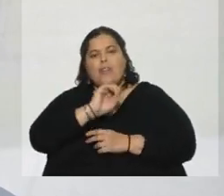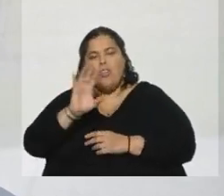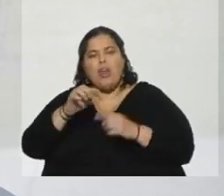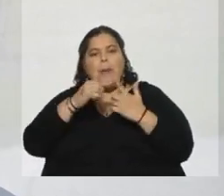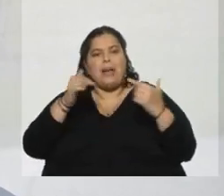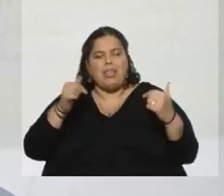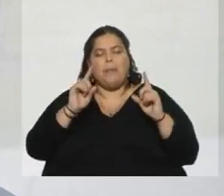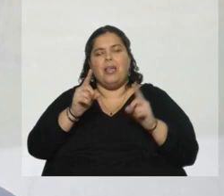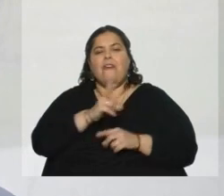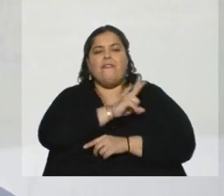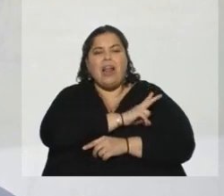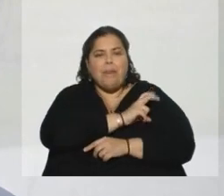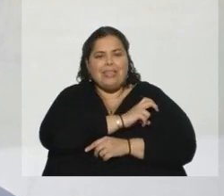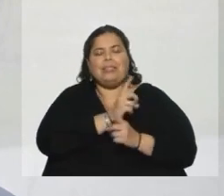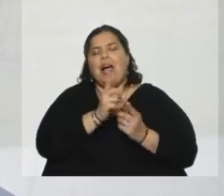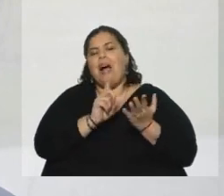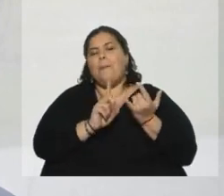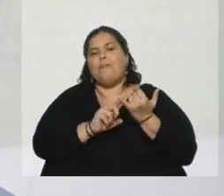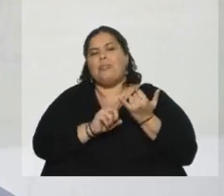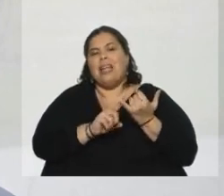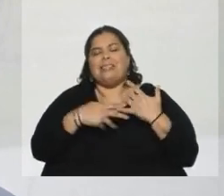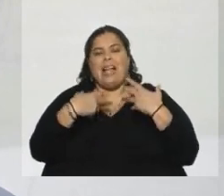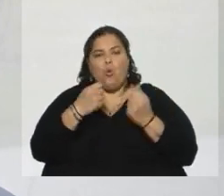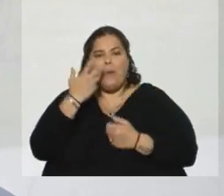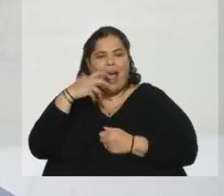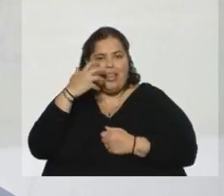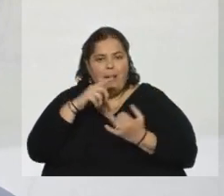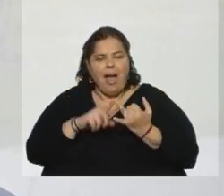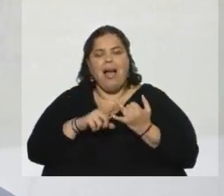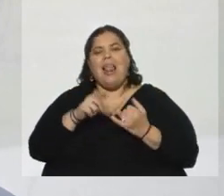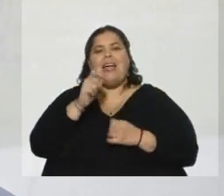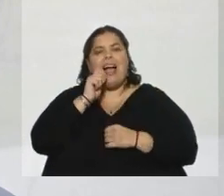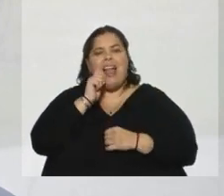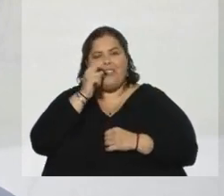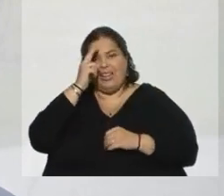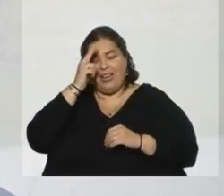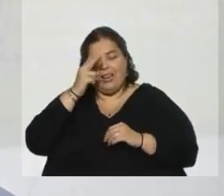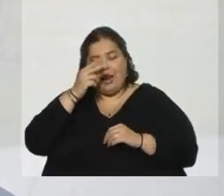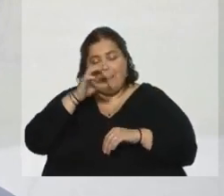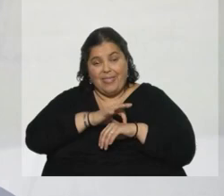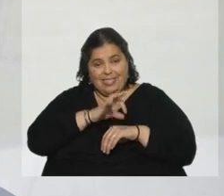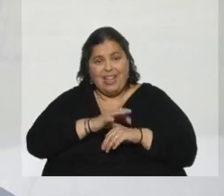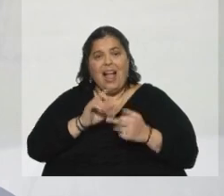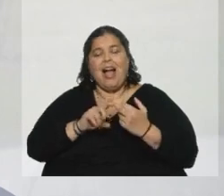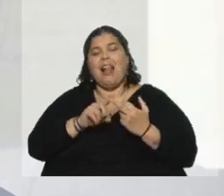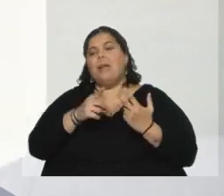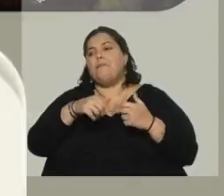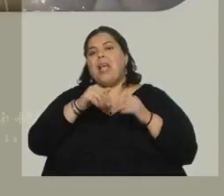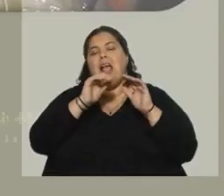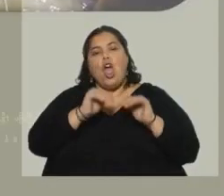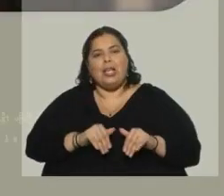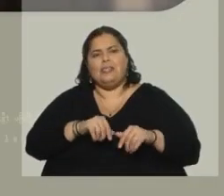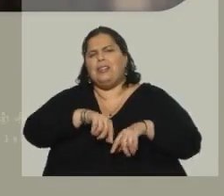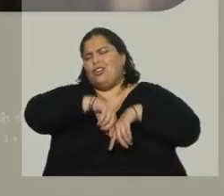primas, farmacéuticos, industria de salud animal, cannabis medicinal, operadores logísticos, distintos